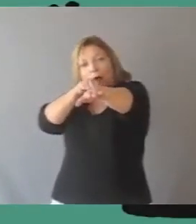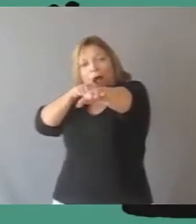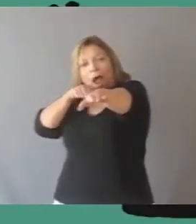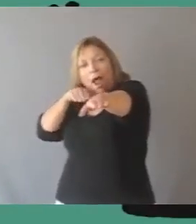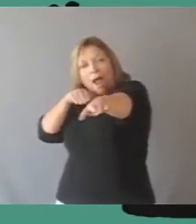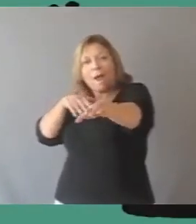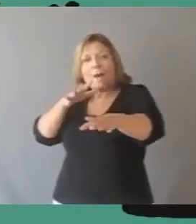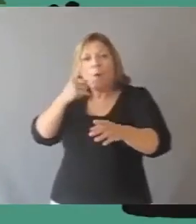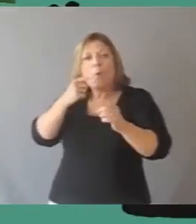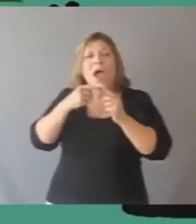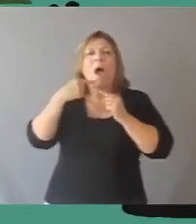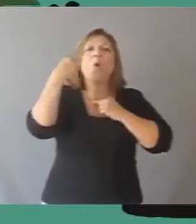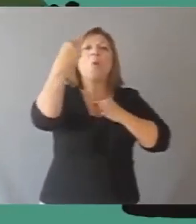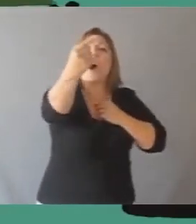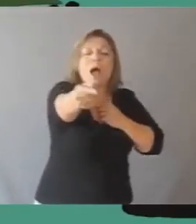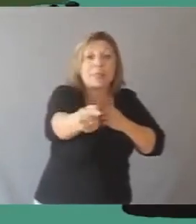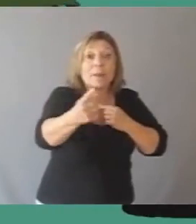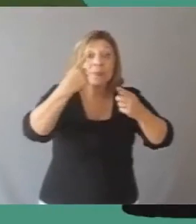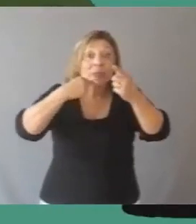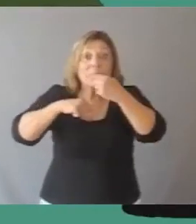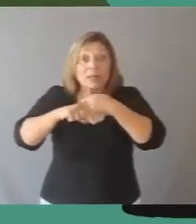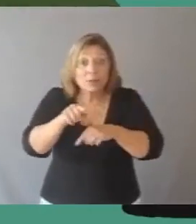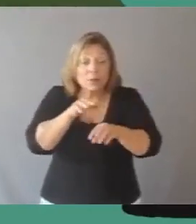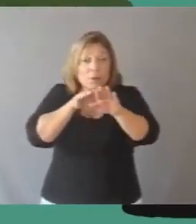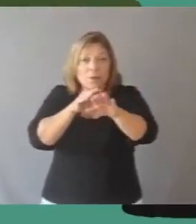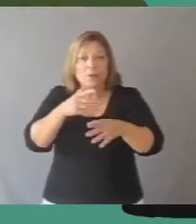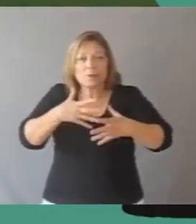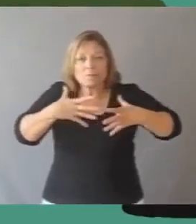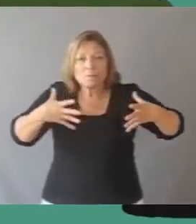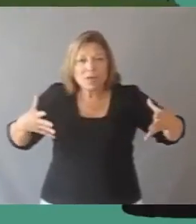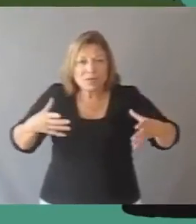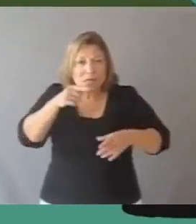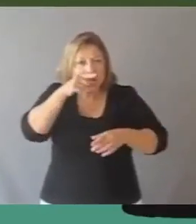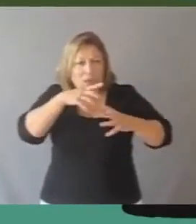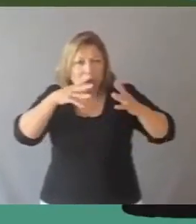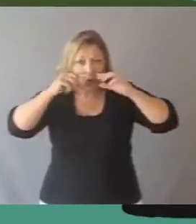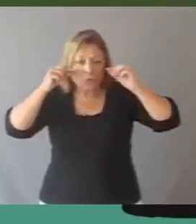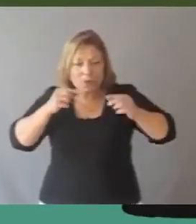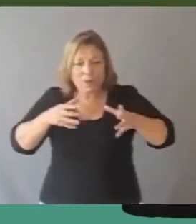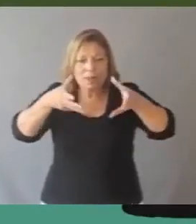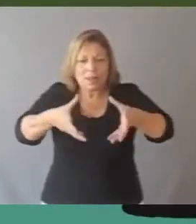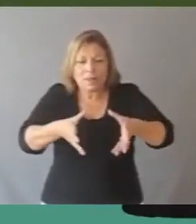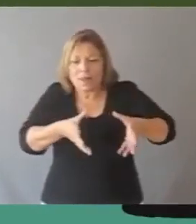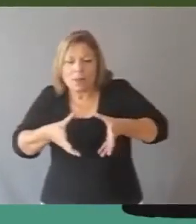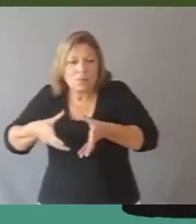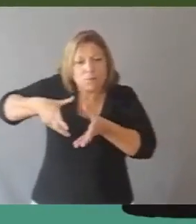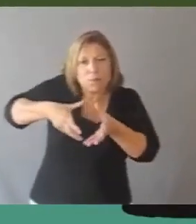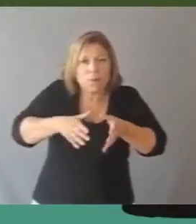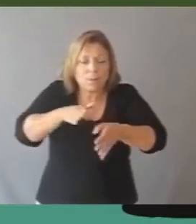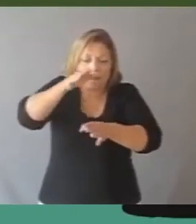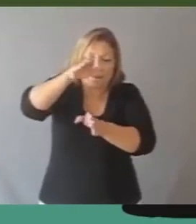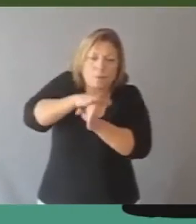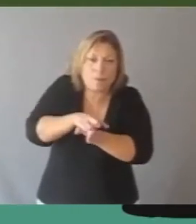yacarés que tenía más de una cuadra. El inmenso surubí empujó al torpedo hacia la corriente y se colocó debajo de él,